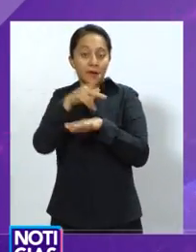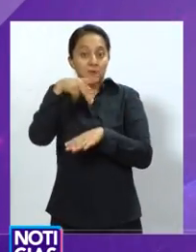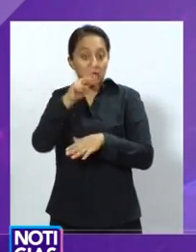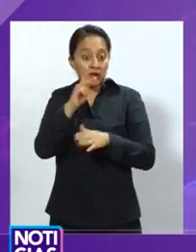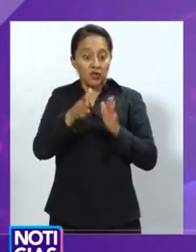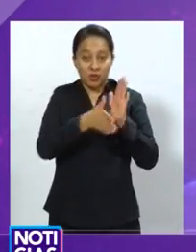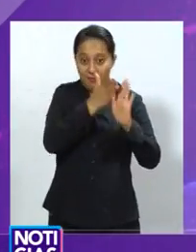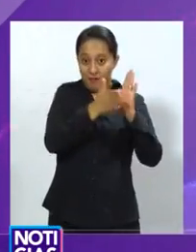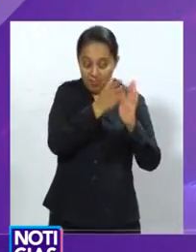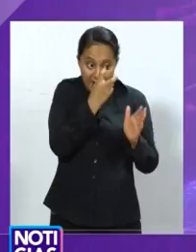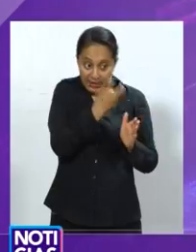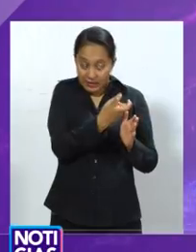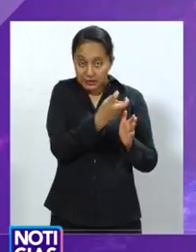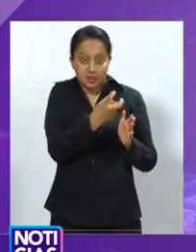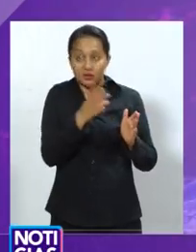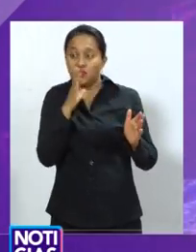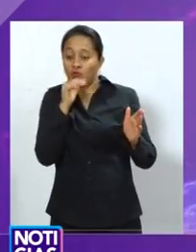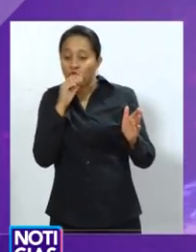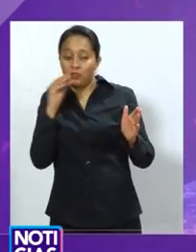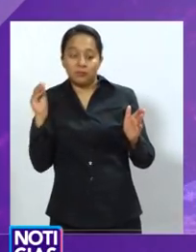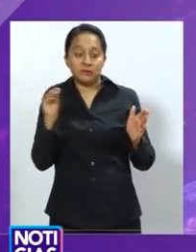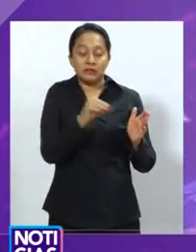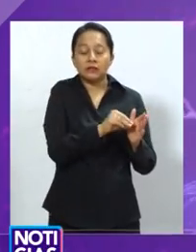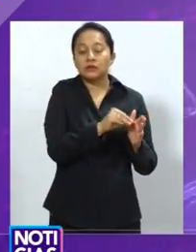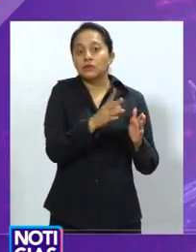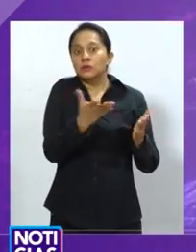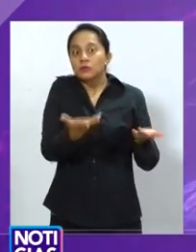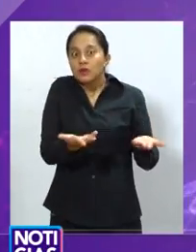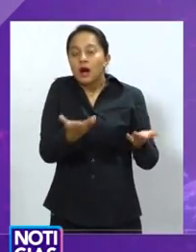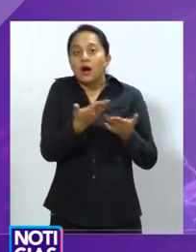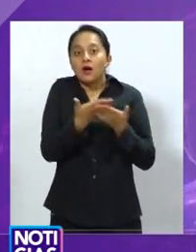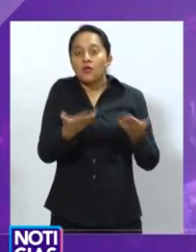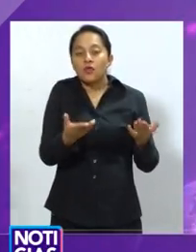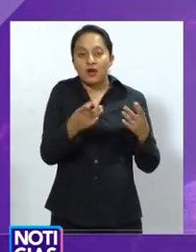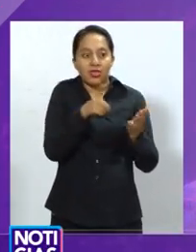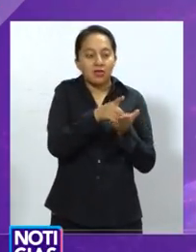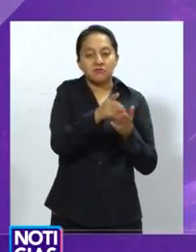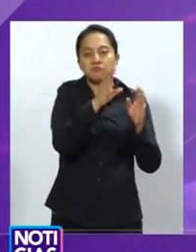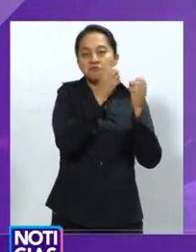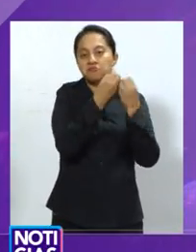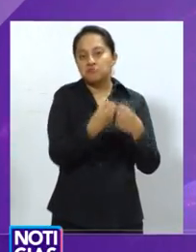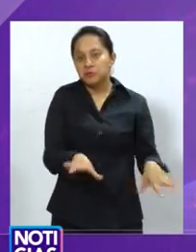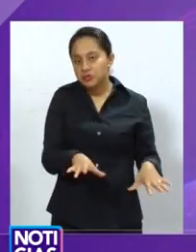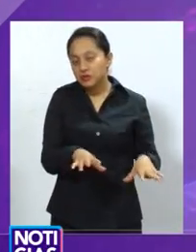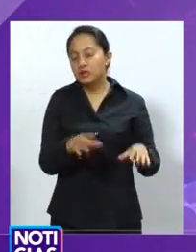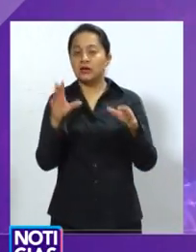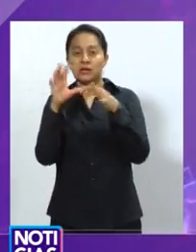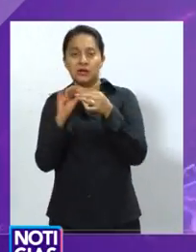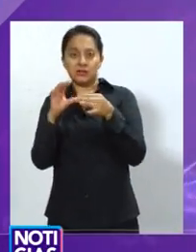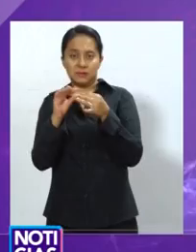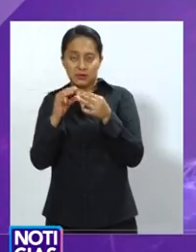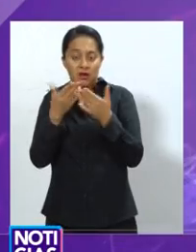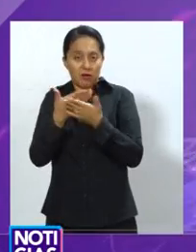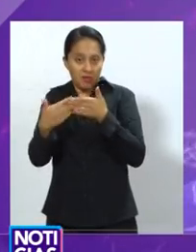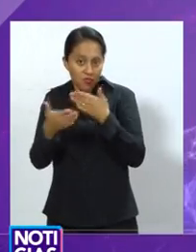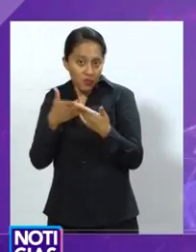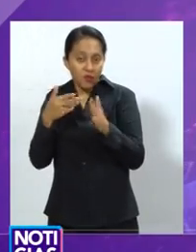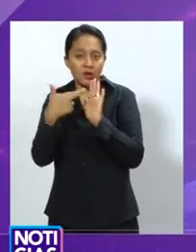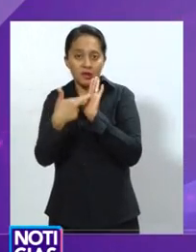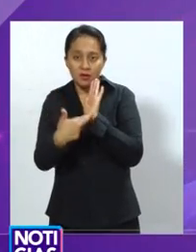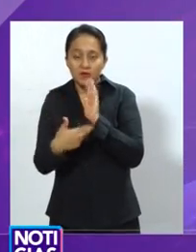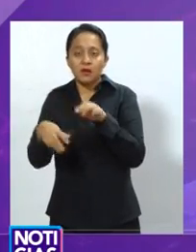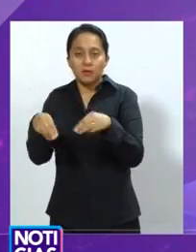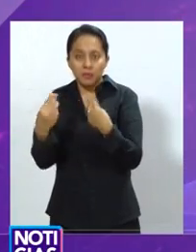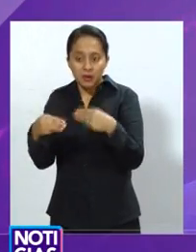van a perder sus derechos. En este sentido, Arturo Rueda consideró que si bien el actual reglamento de los mercados públicos puede ser modificado, es importante